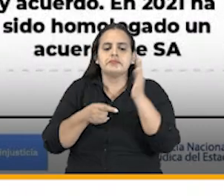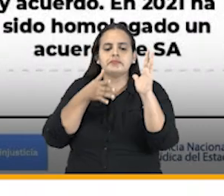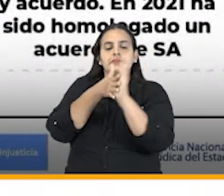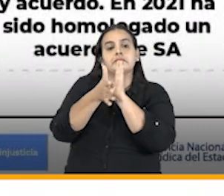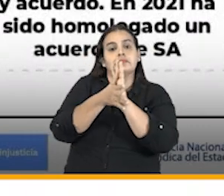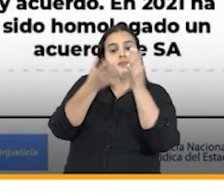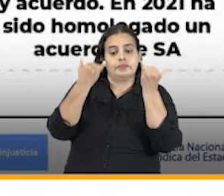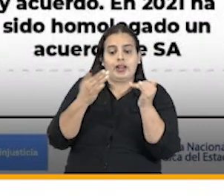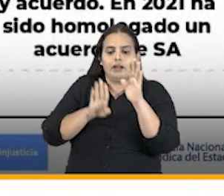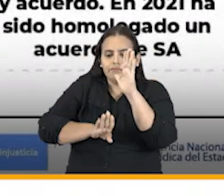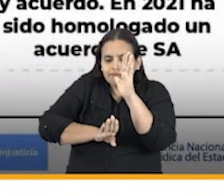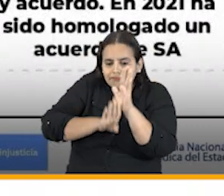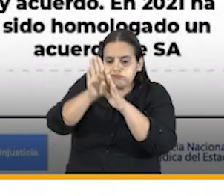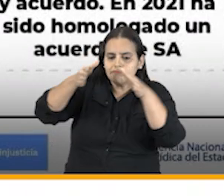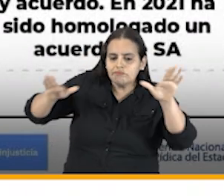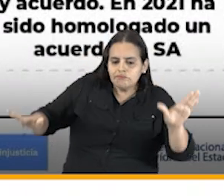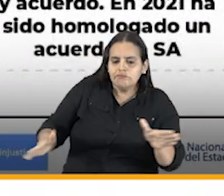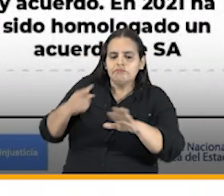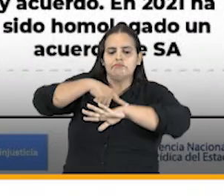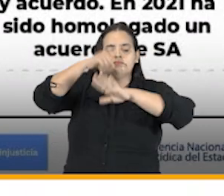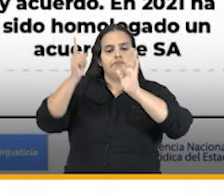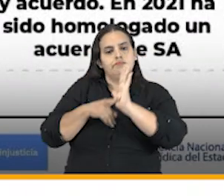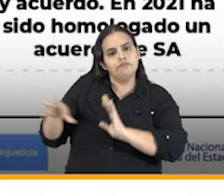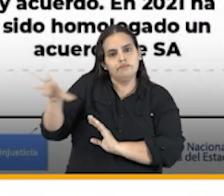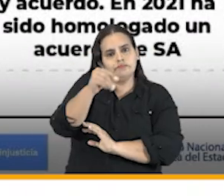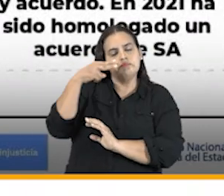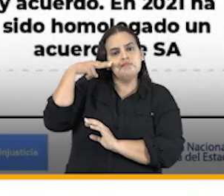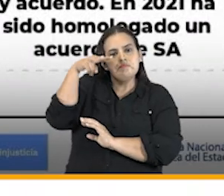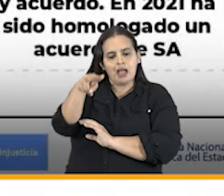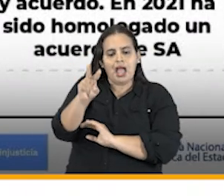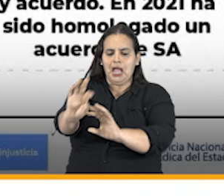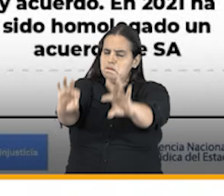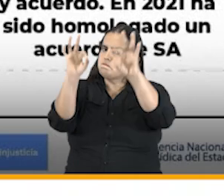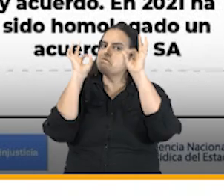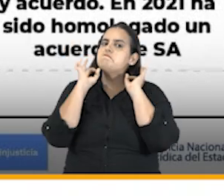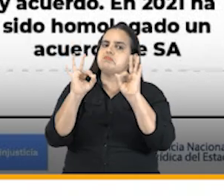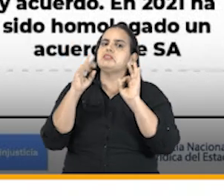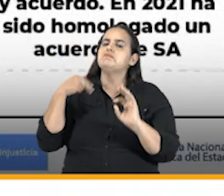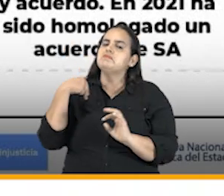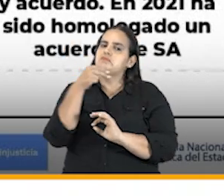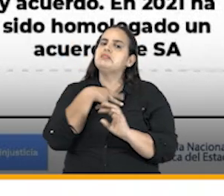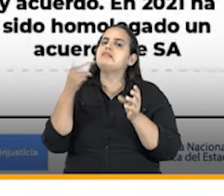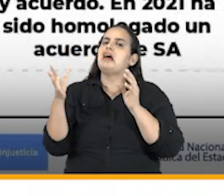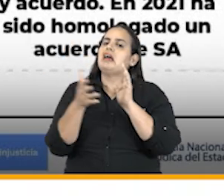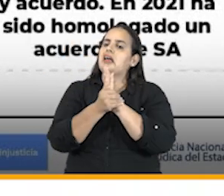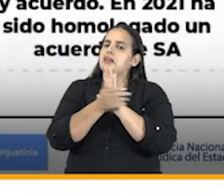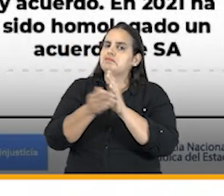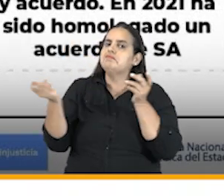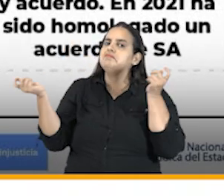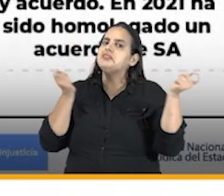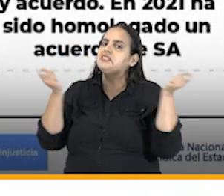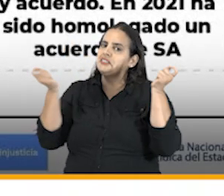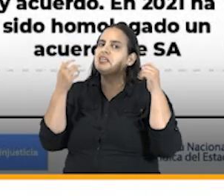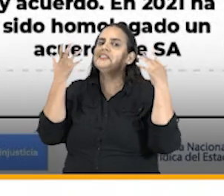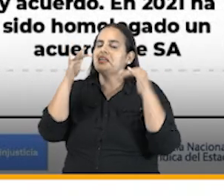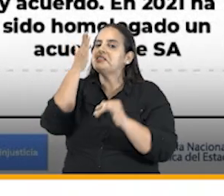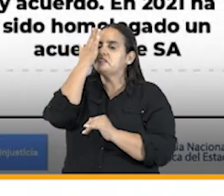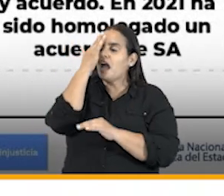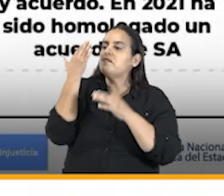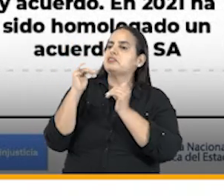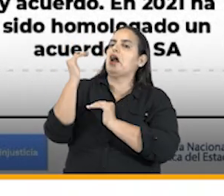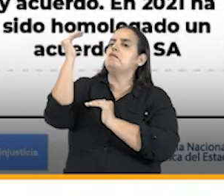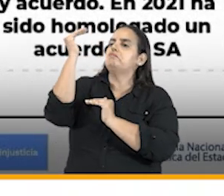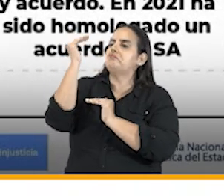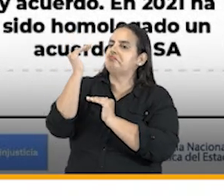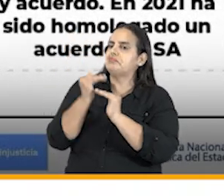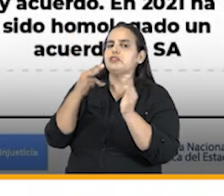estos avances en informe de inadmisibilidad son un éxito en nuestra estrategia de descongestión que venimos implementando desde el